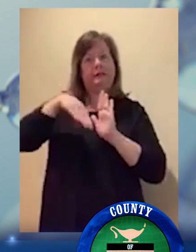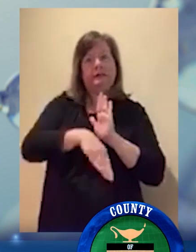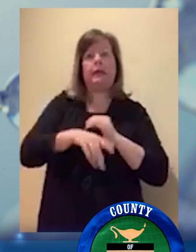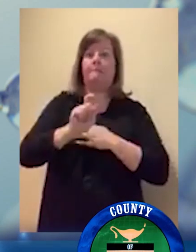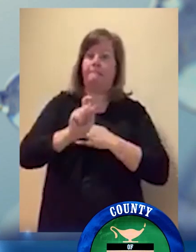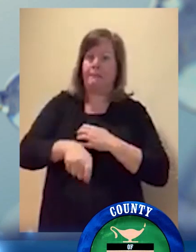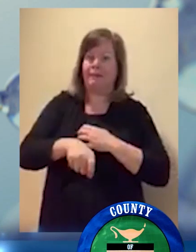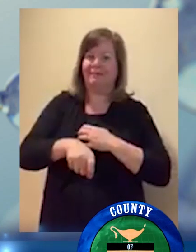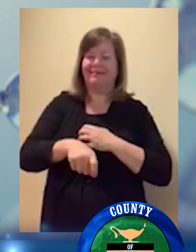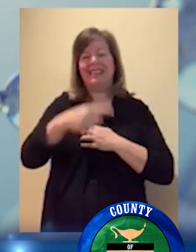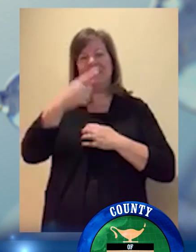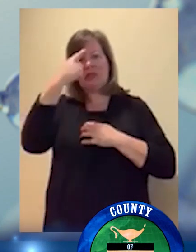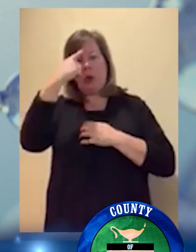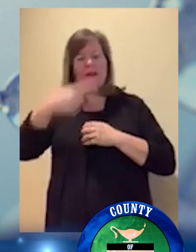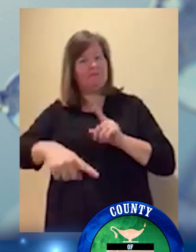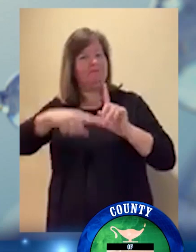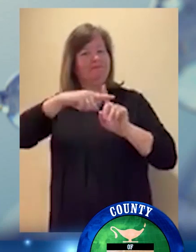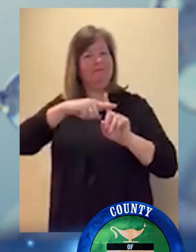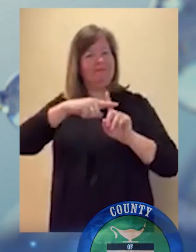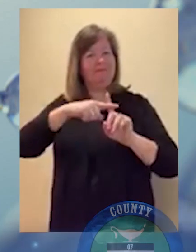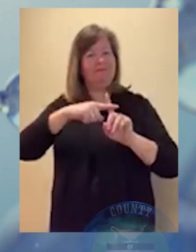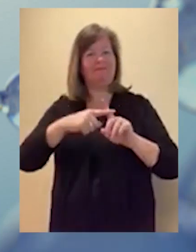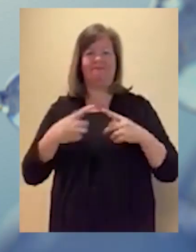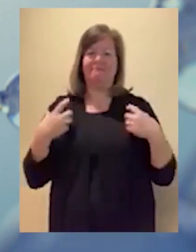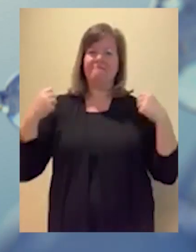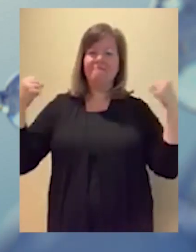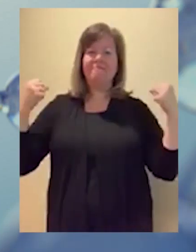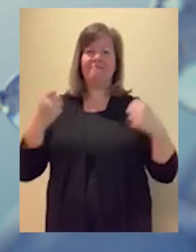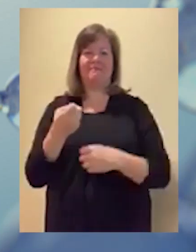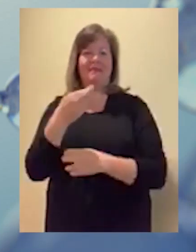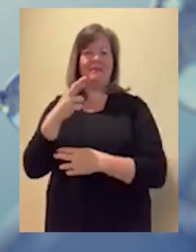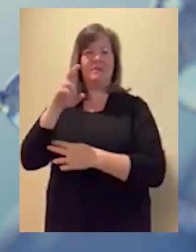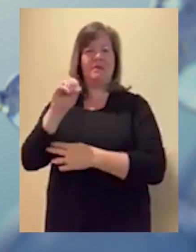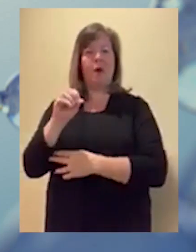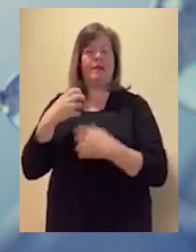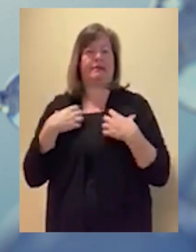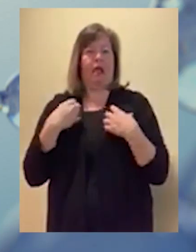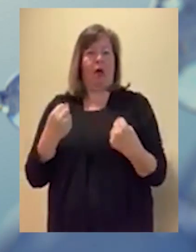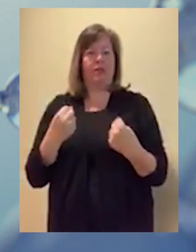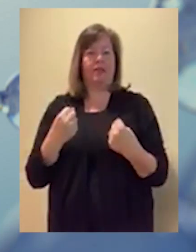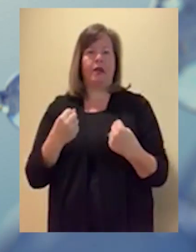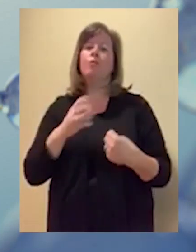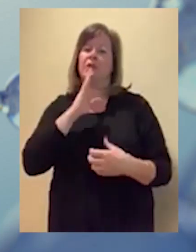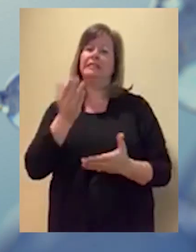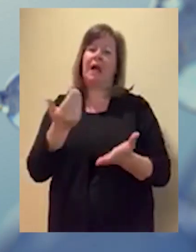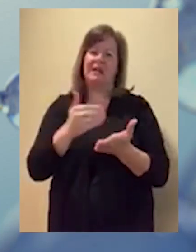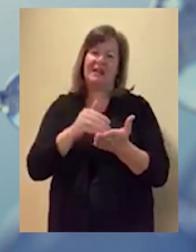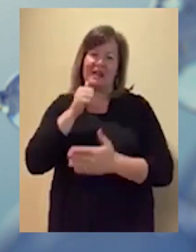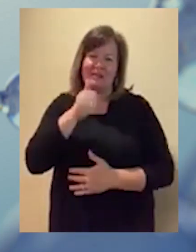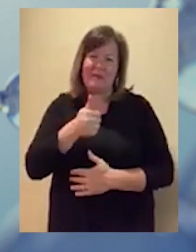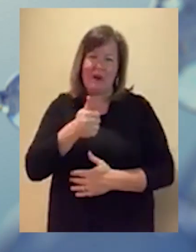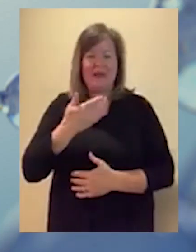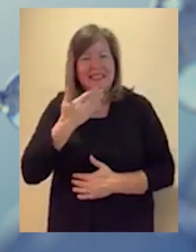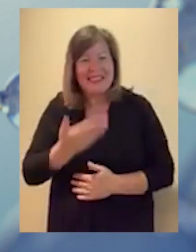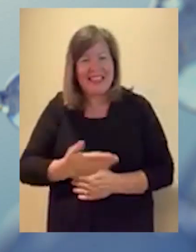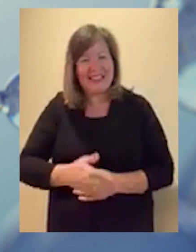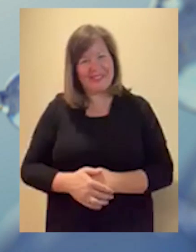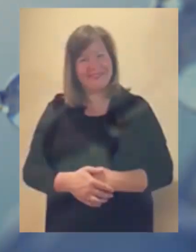sabemos hacer ahora. Para dificultar que este se propague y mantenga esos números en una trayectoria